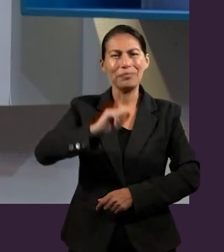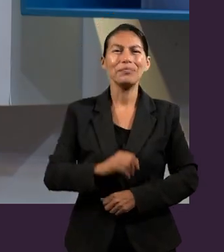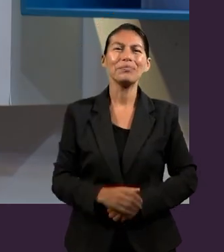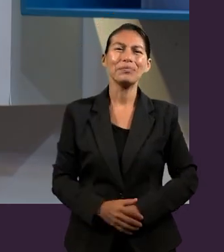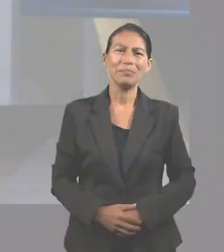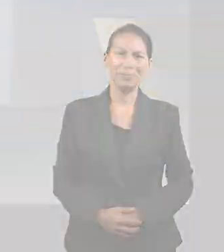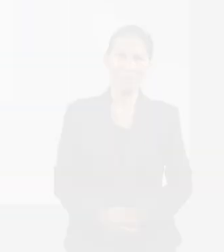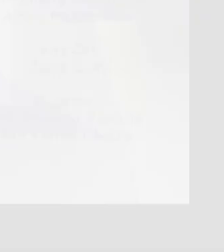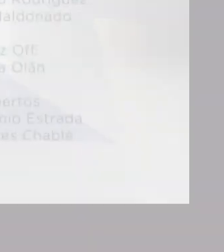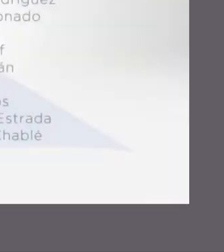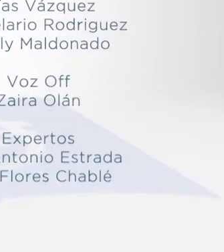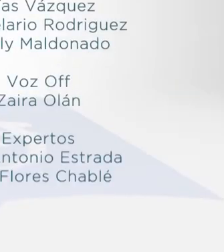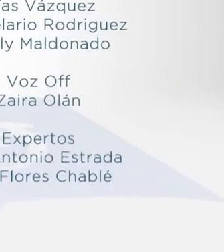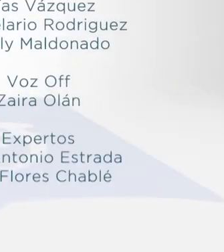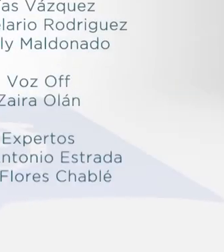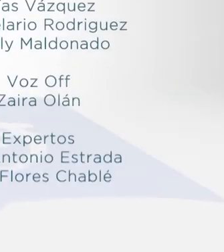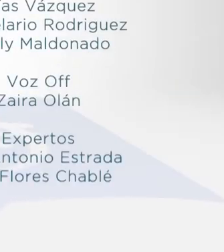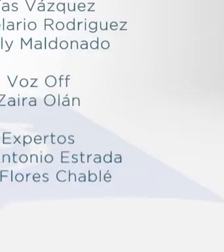les bendiga.